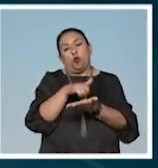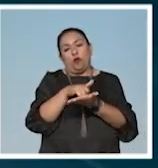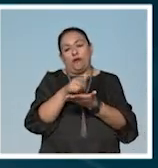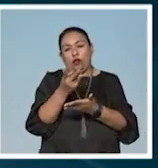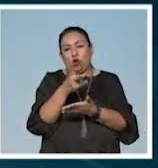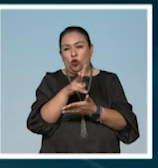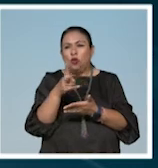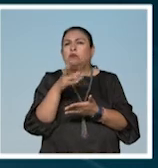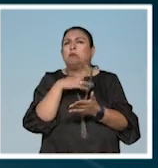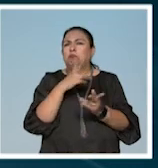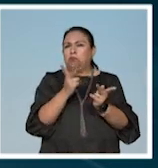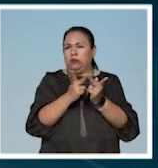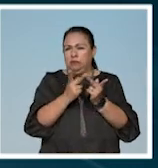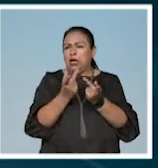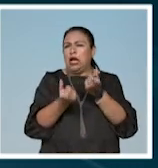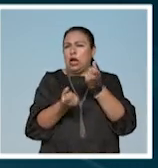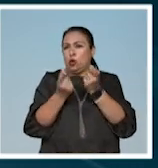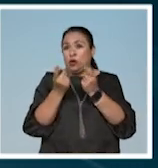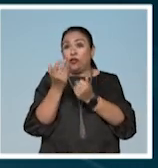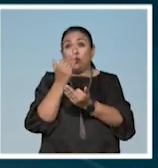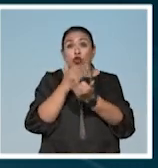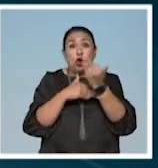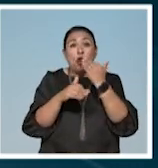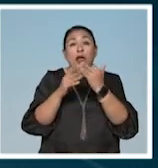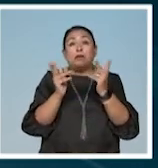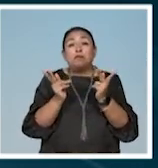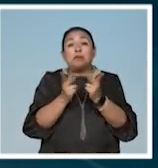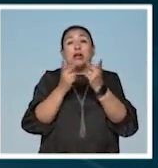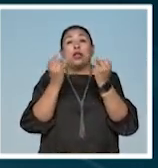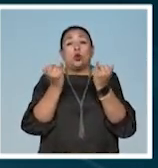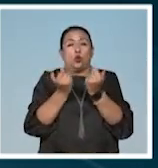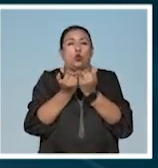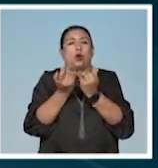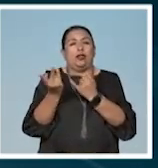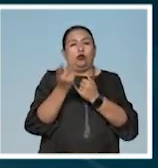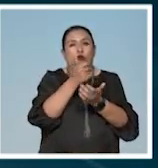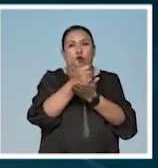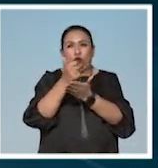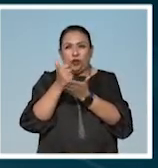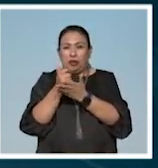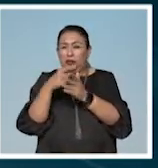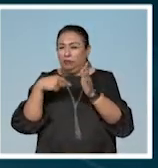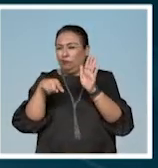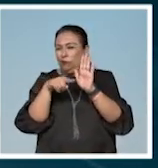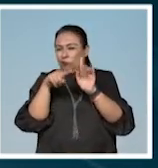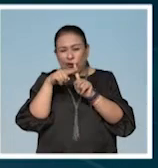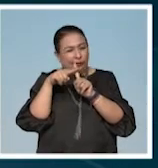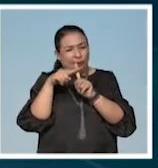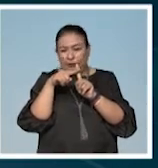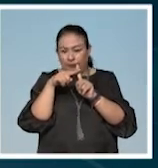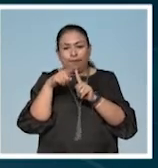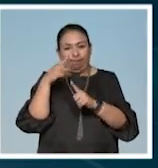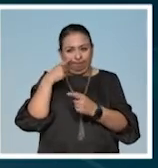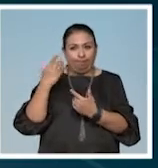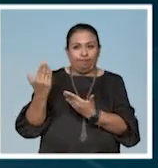tienen algunas cosas en común. No todas las coincidencias entre estas grandes urbes son positivas. Vean por qué.